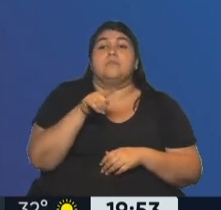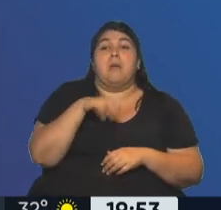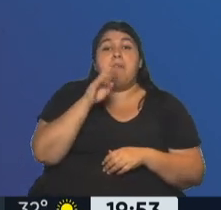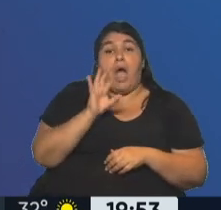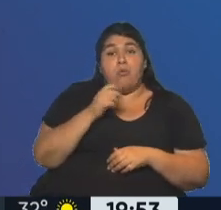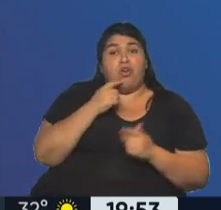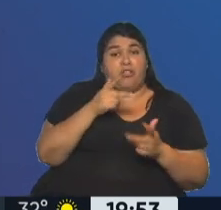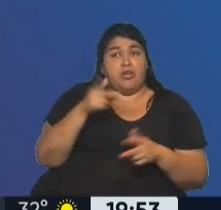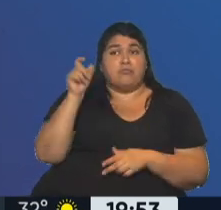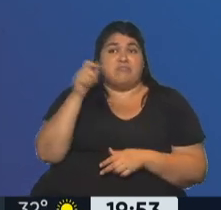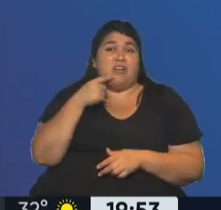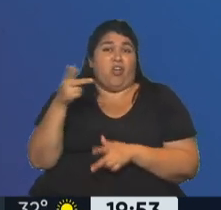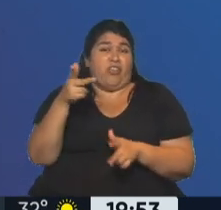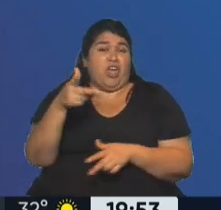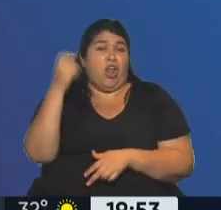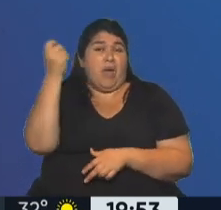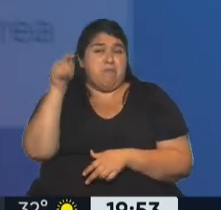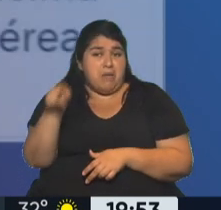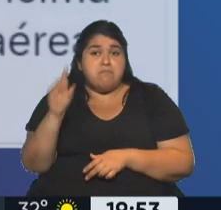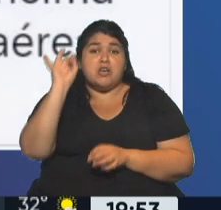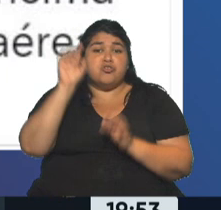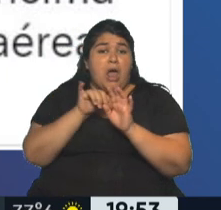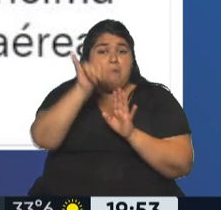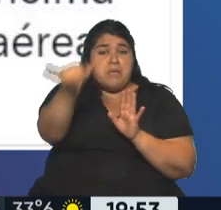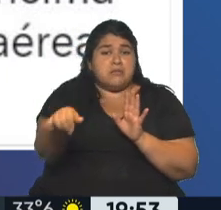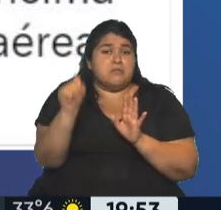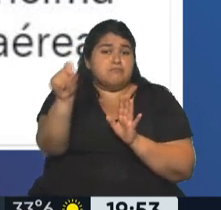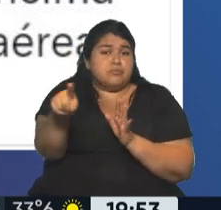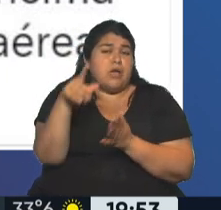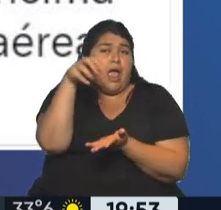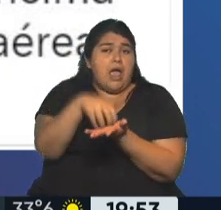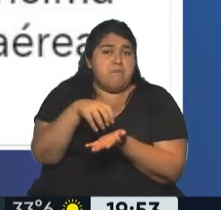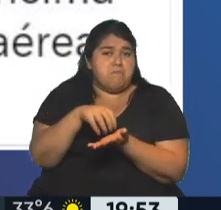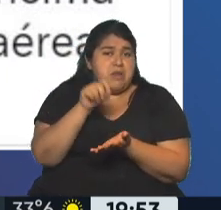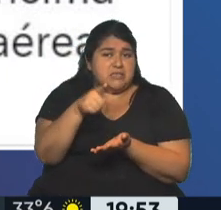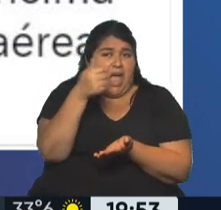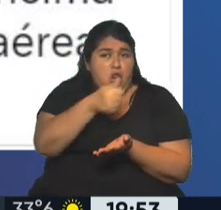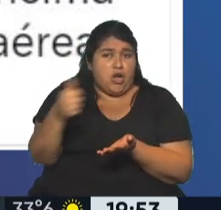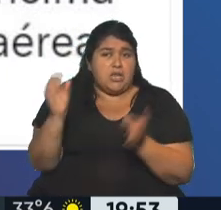Macri lo dijo en La Pampa, donde solo vuela la línea aérea de Bandera.